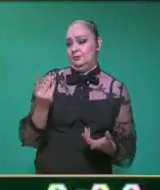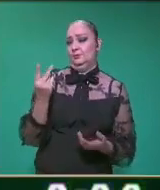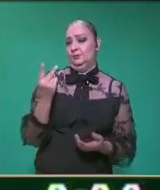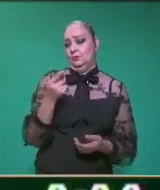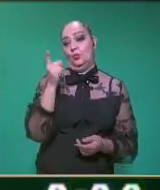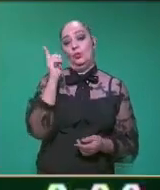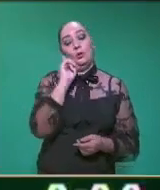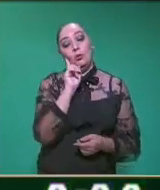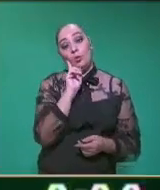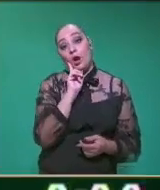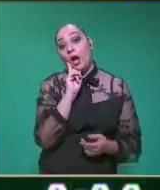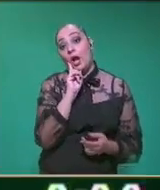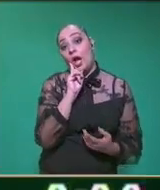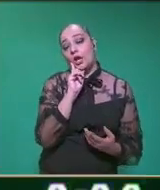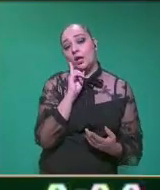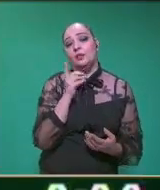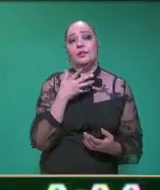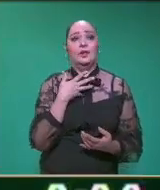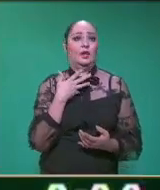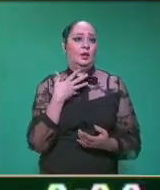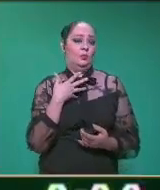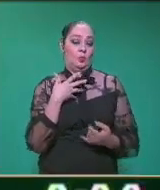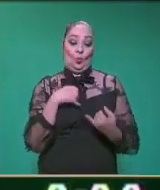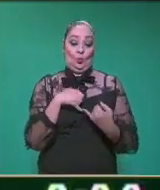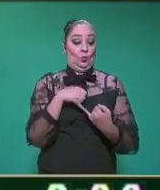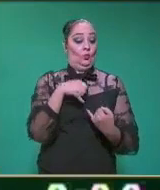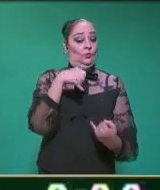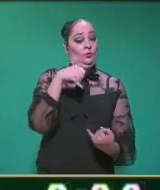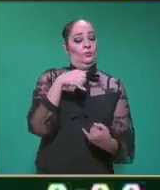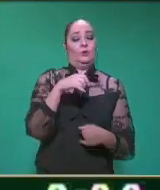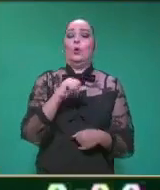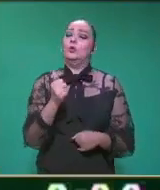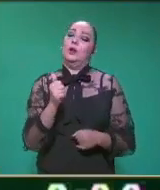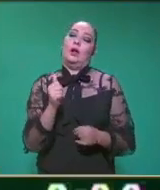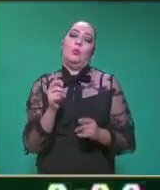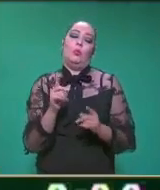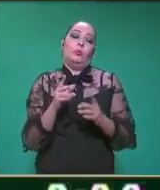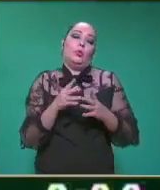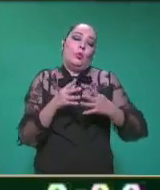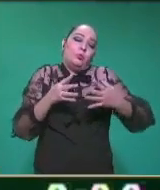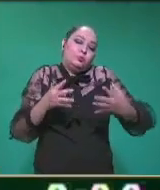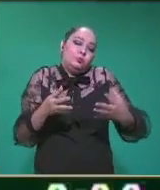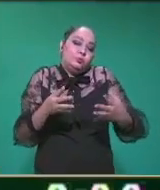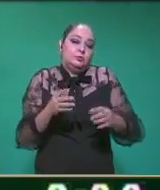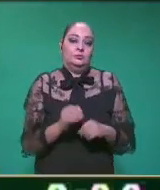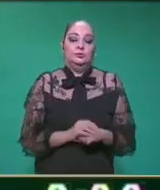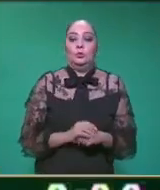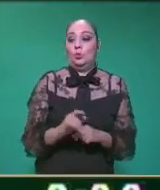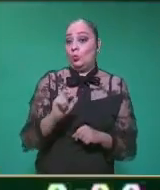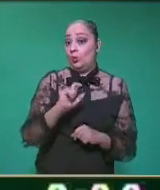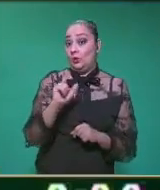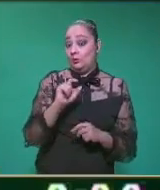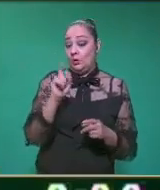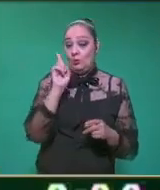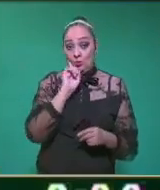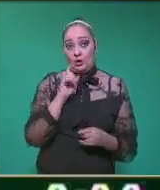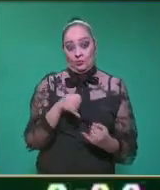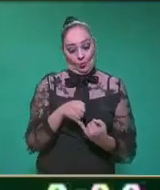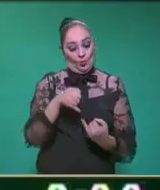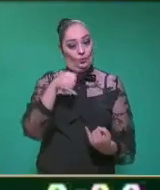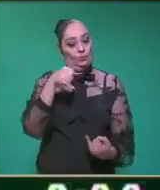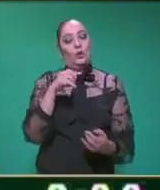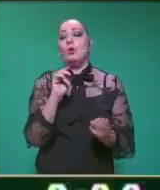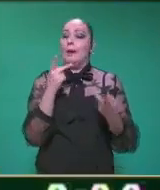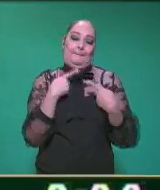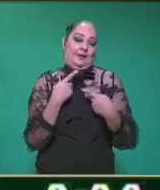Hay una mujer que está delgada y hay una mujer que está robusta. Cuando alguien está delgado